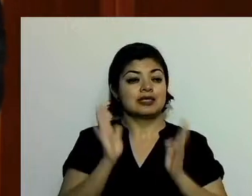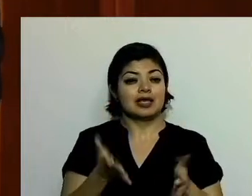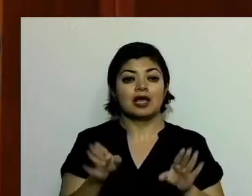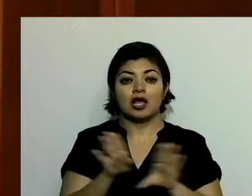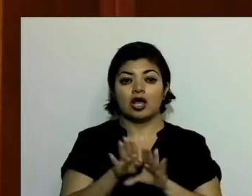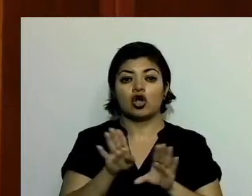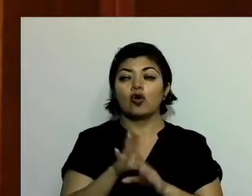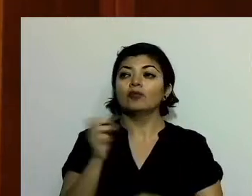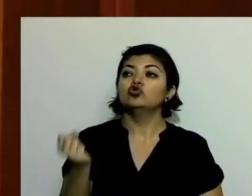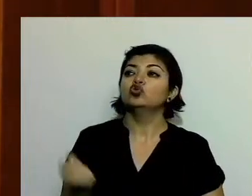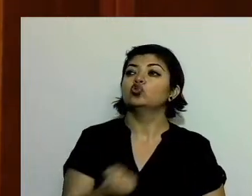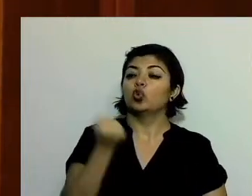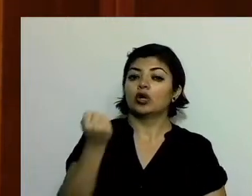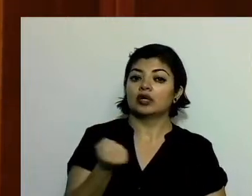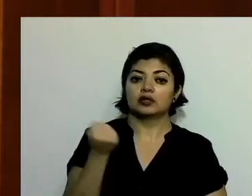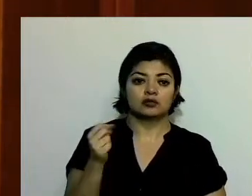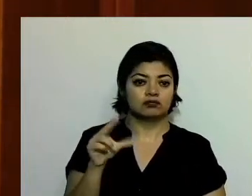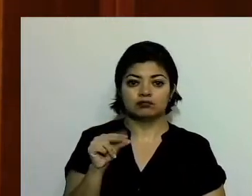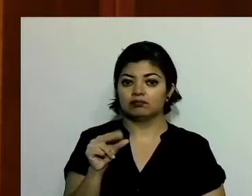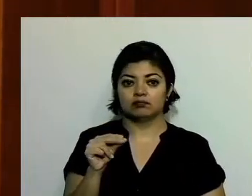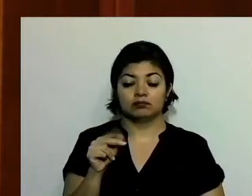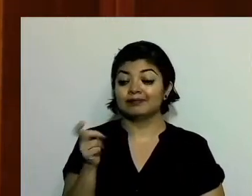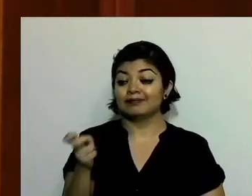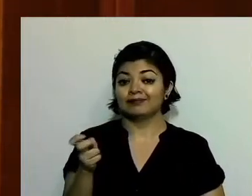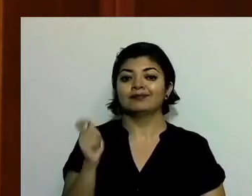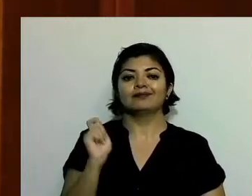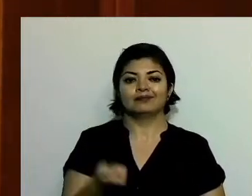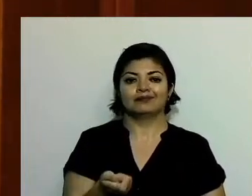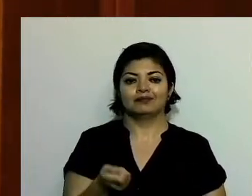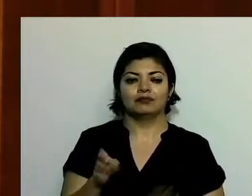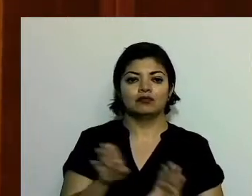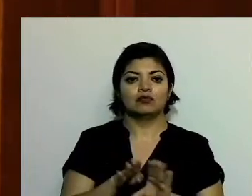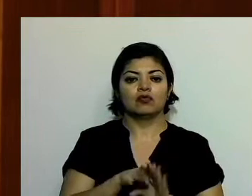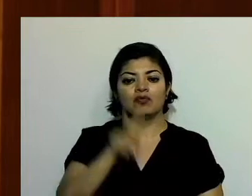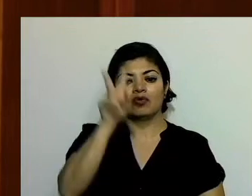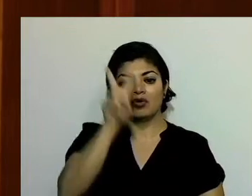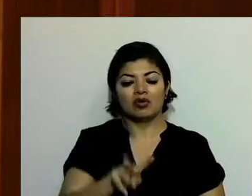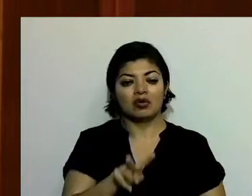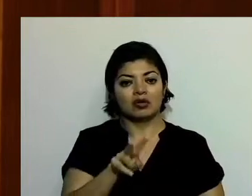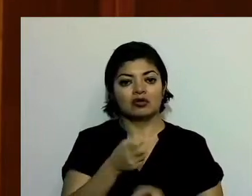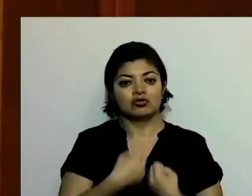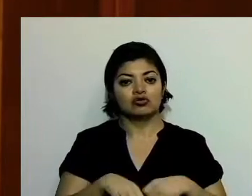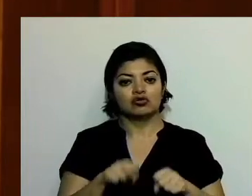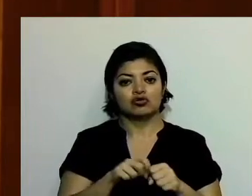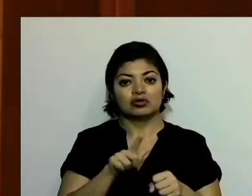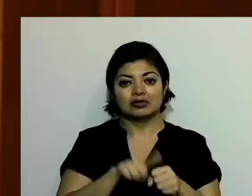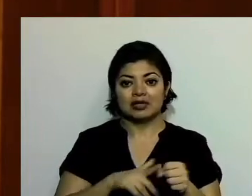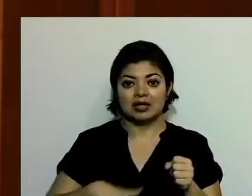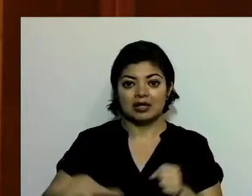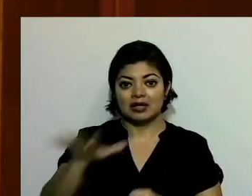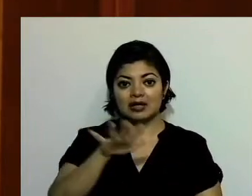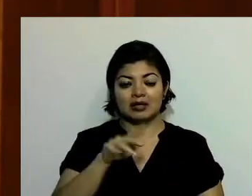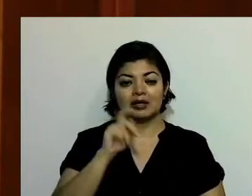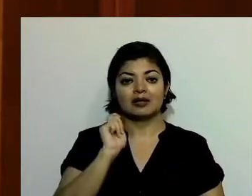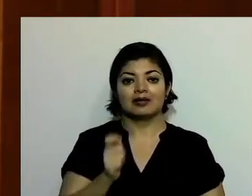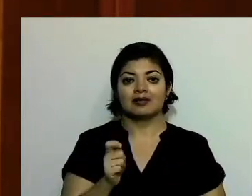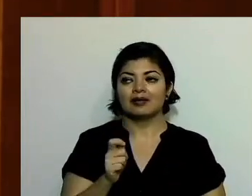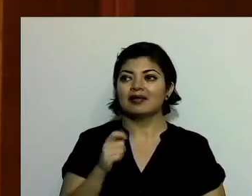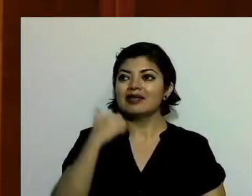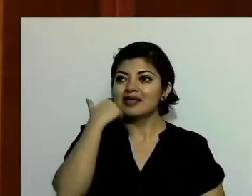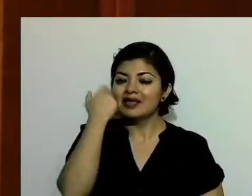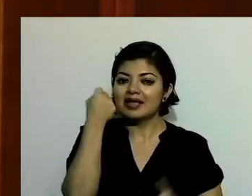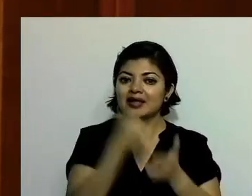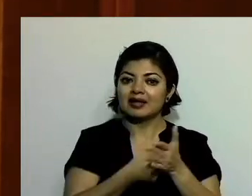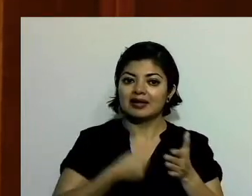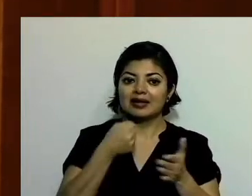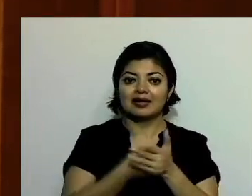suerte. Responde a una realidad social que demanda un cambio sustancial,